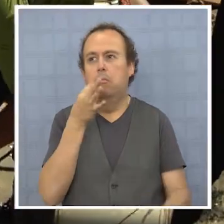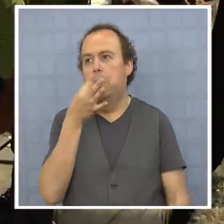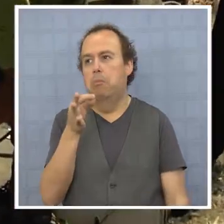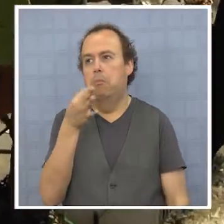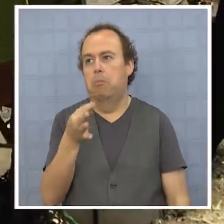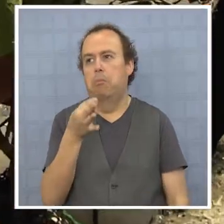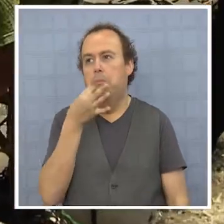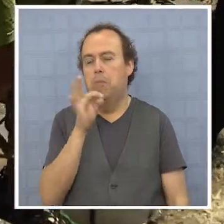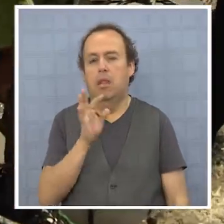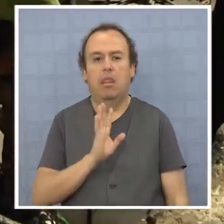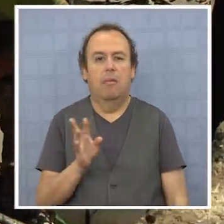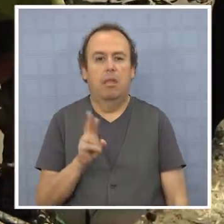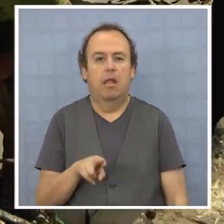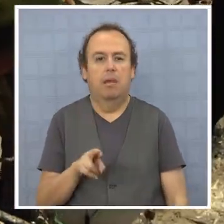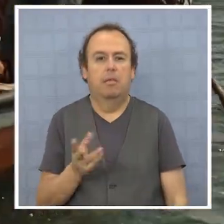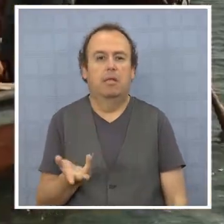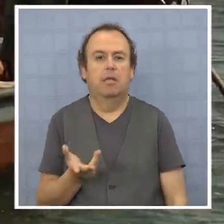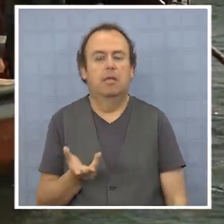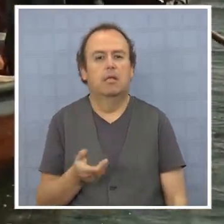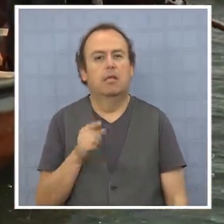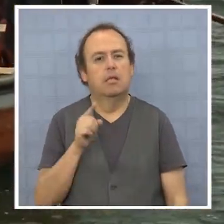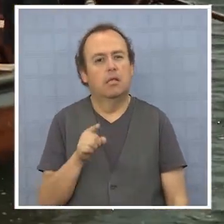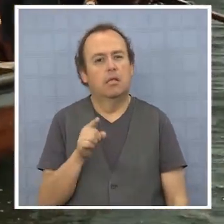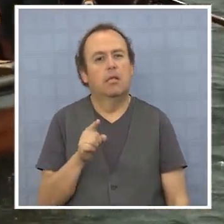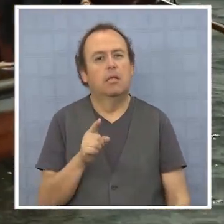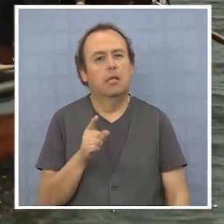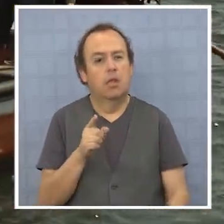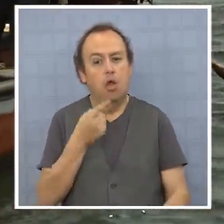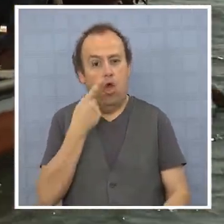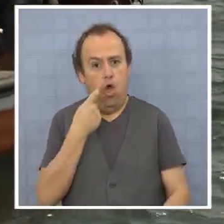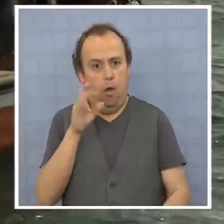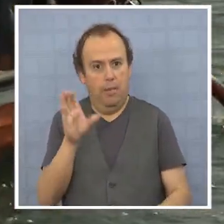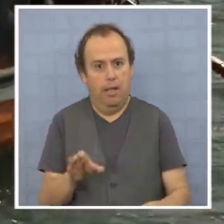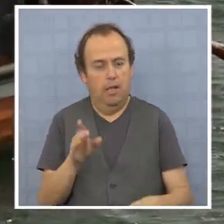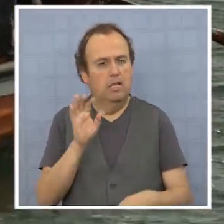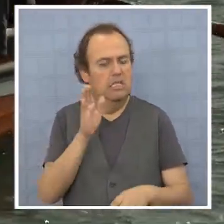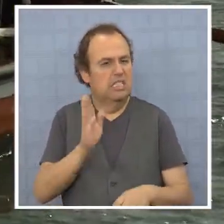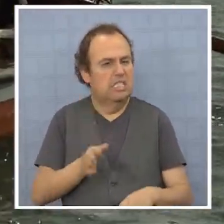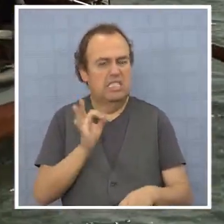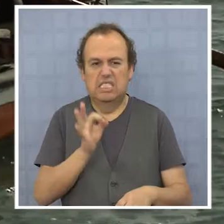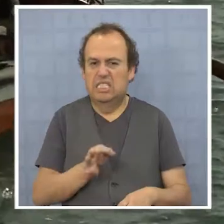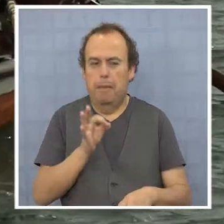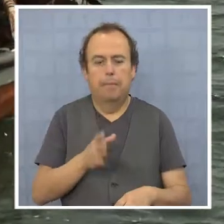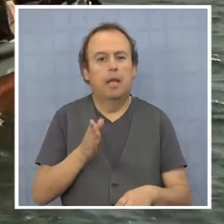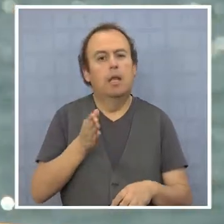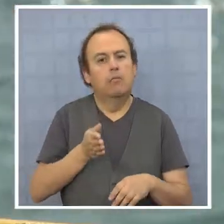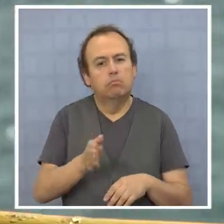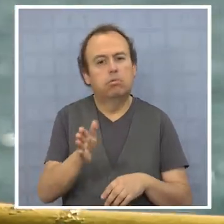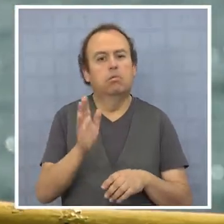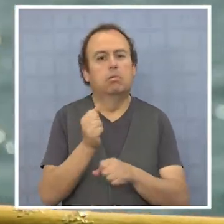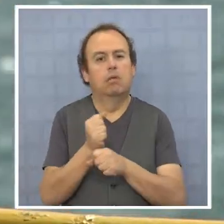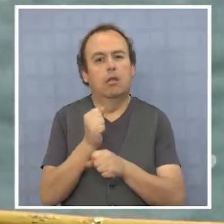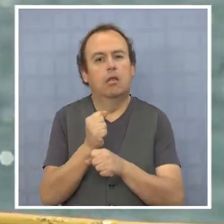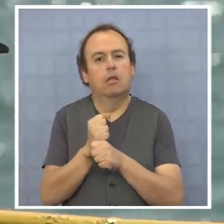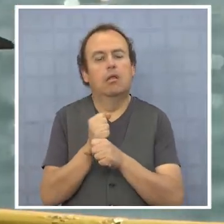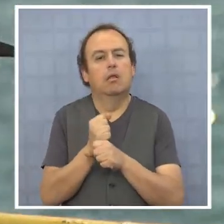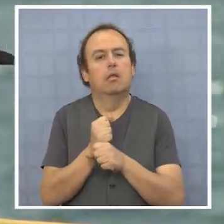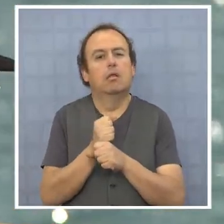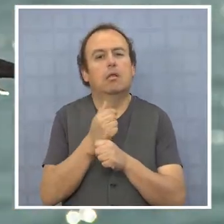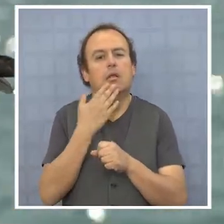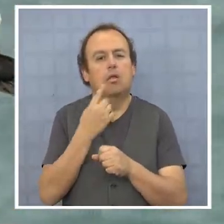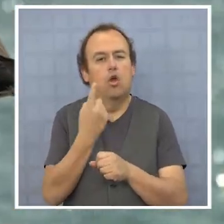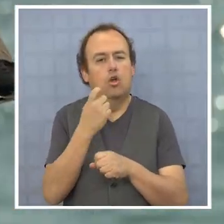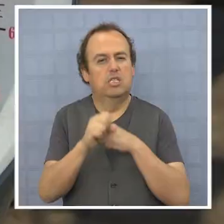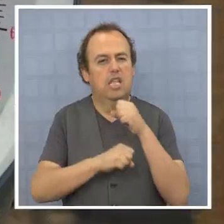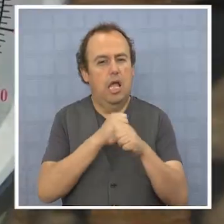discurso. Dani Manso siempre fue pescador artesanal, pero trabajó como tripulante por 11 años.